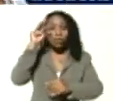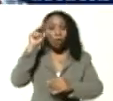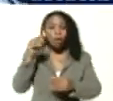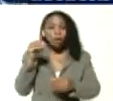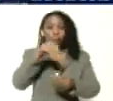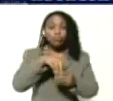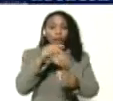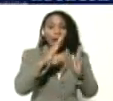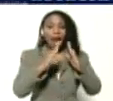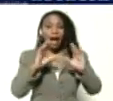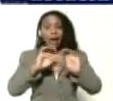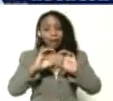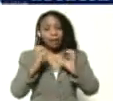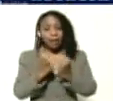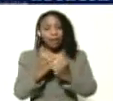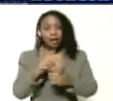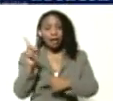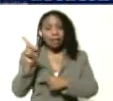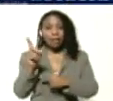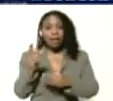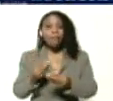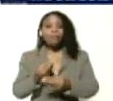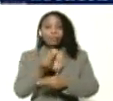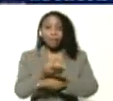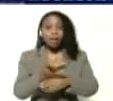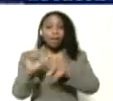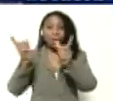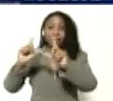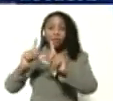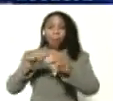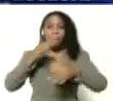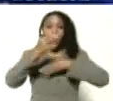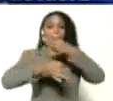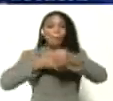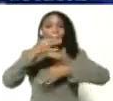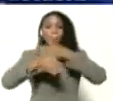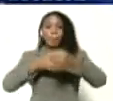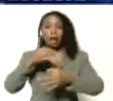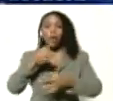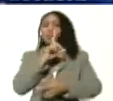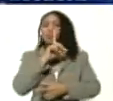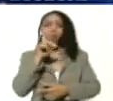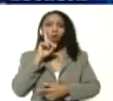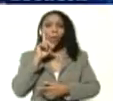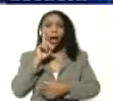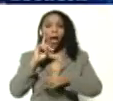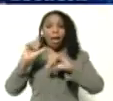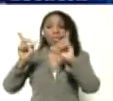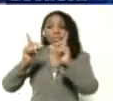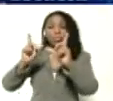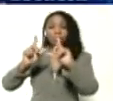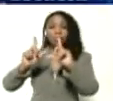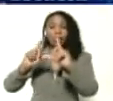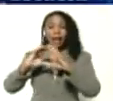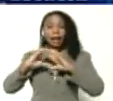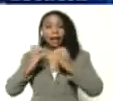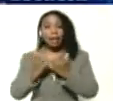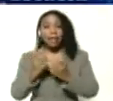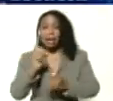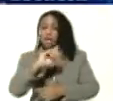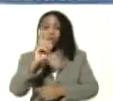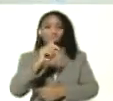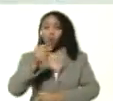salieron a la televisión a dar clases, clases, lo que se llama teleclases. Y no eran ni